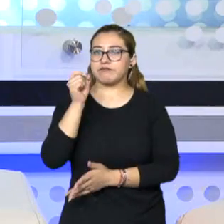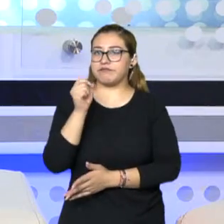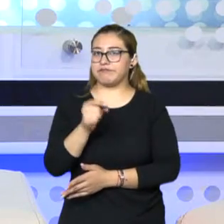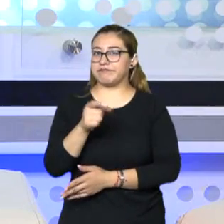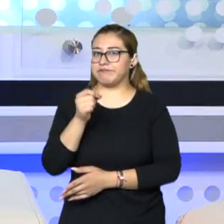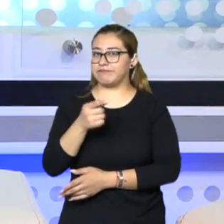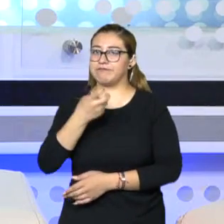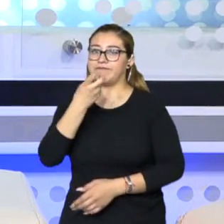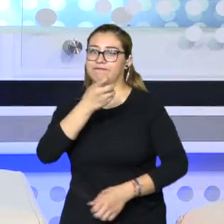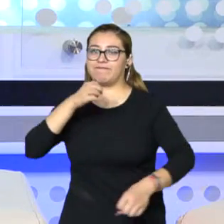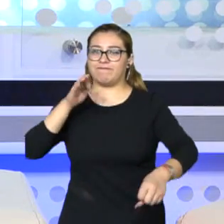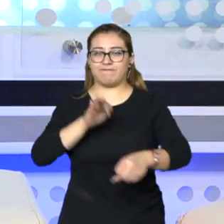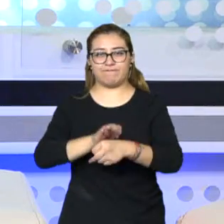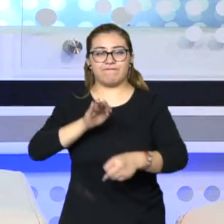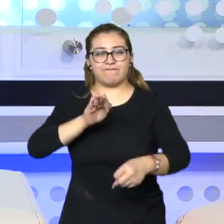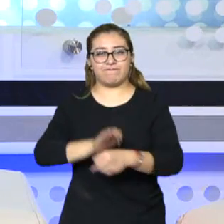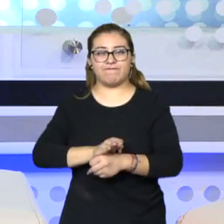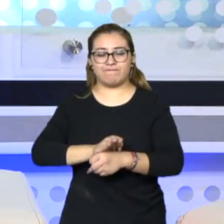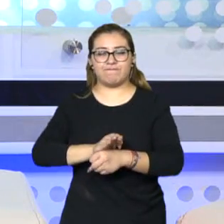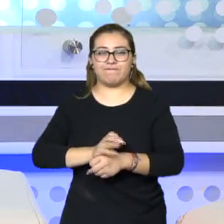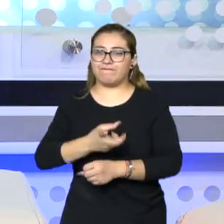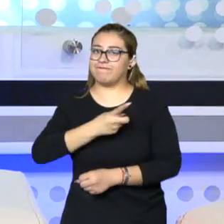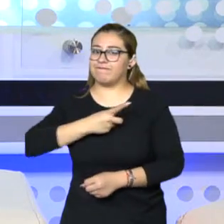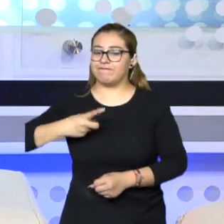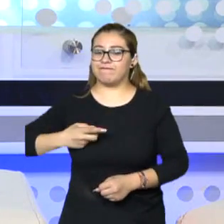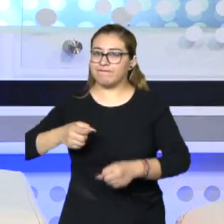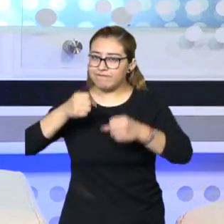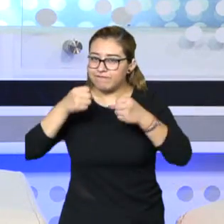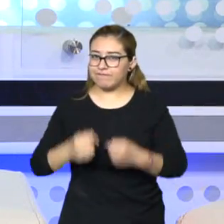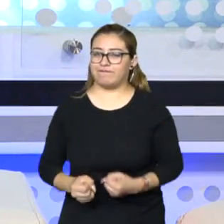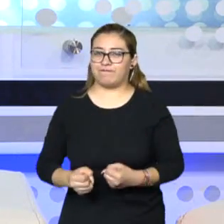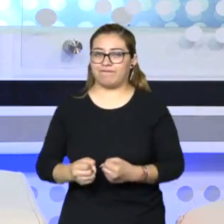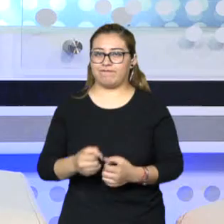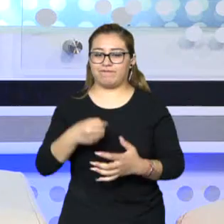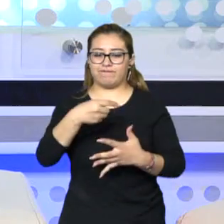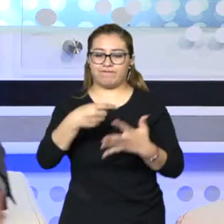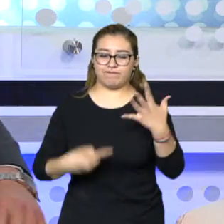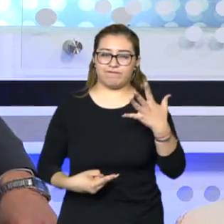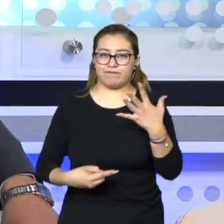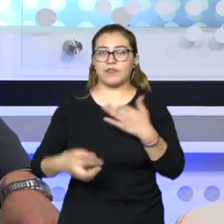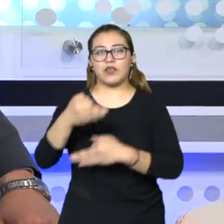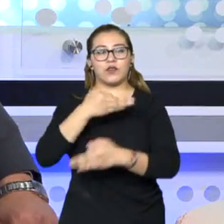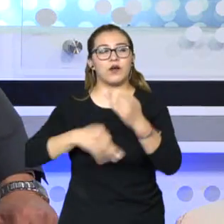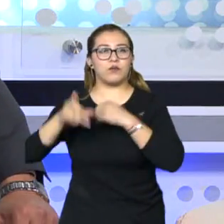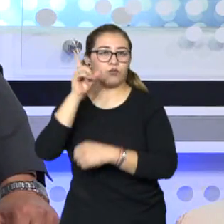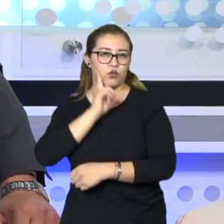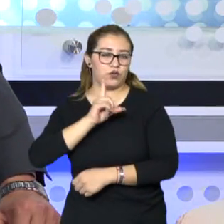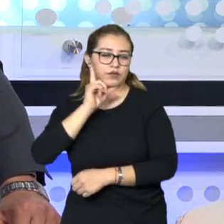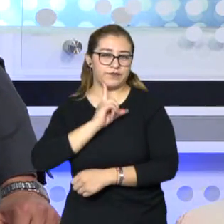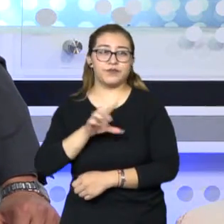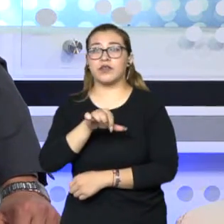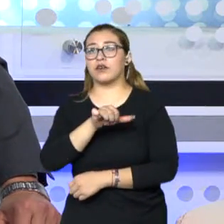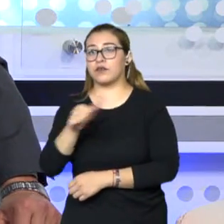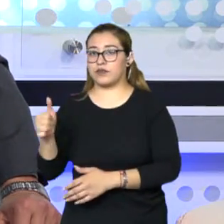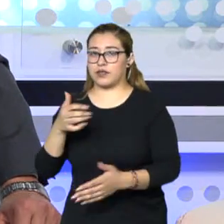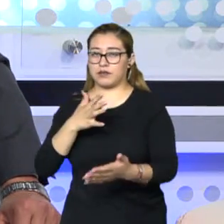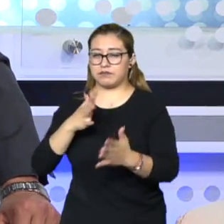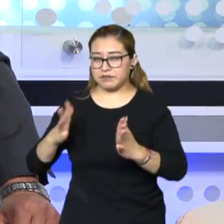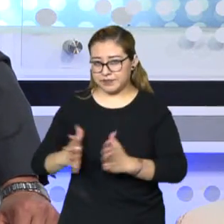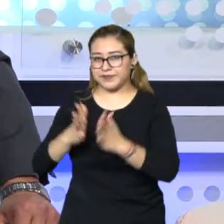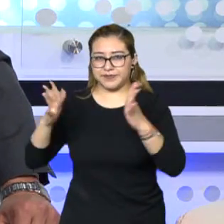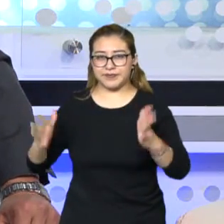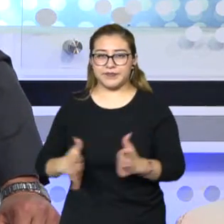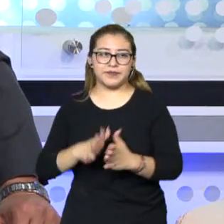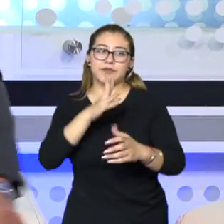protección que debería ofrecer garantías. Tenemos otro, a las mujeres, por supuesto, en todos aspectos. Tenemos otra participación, otra